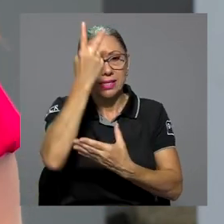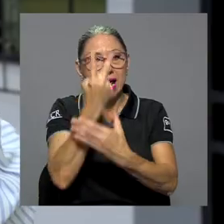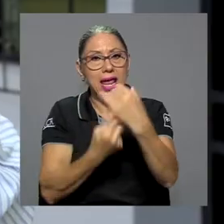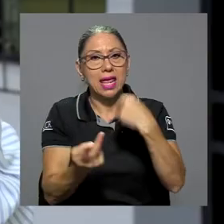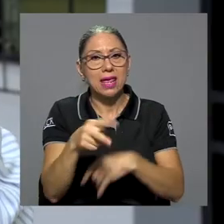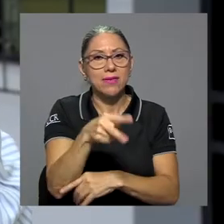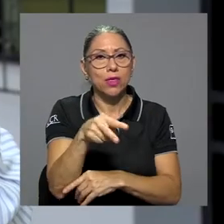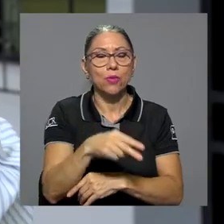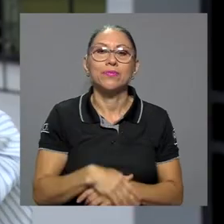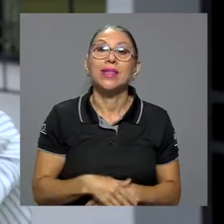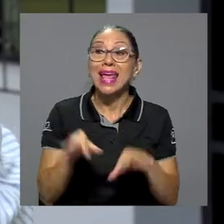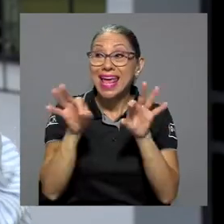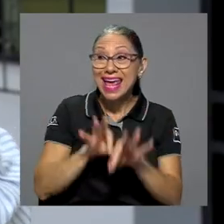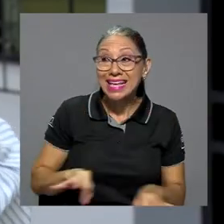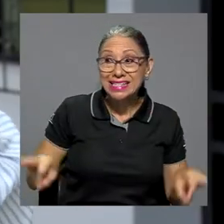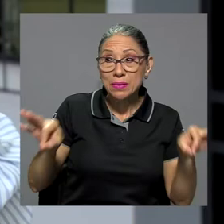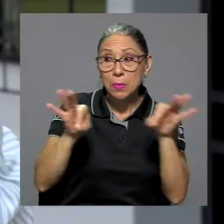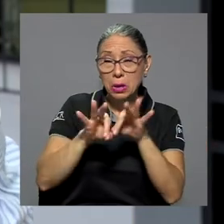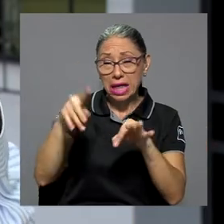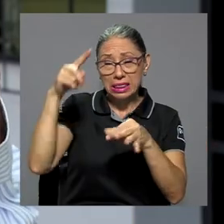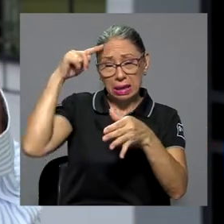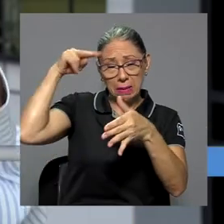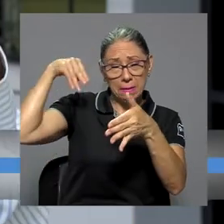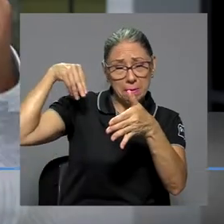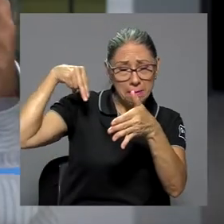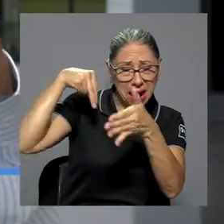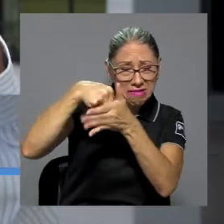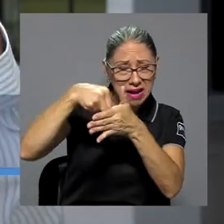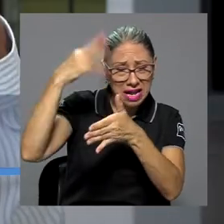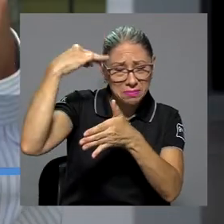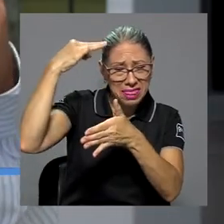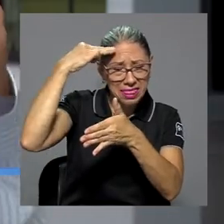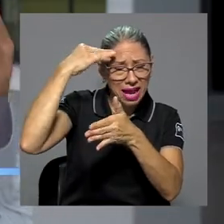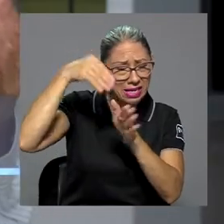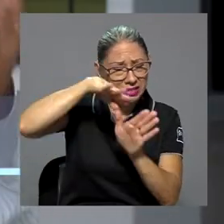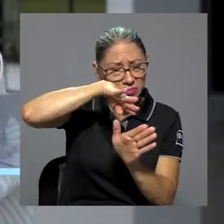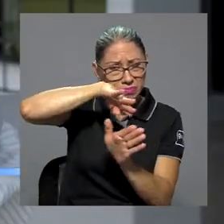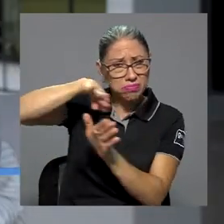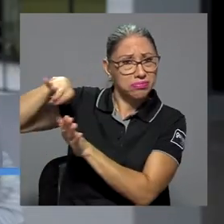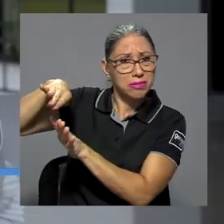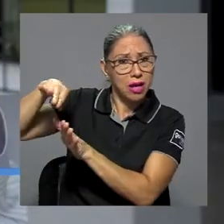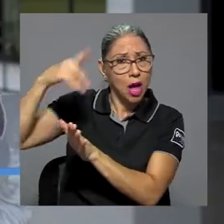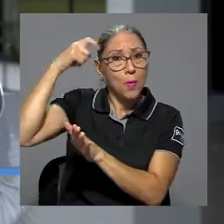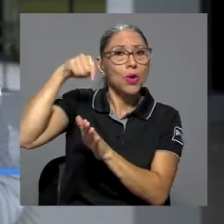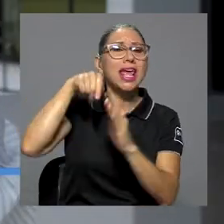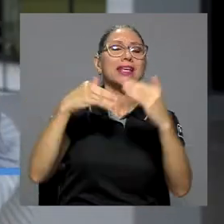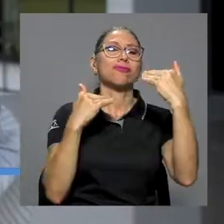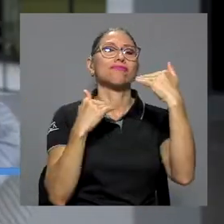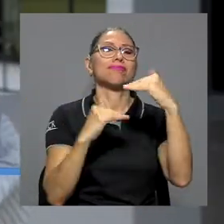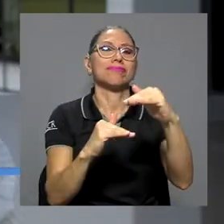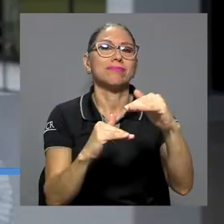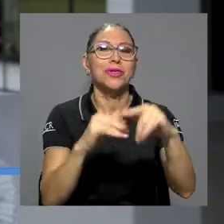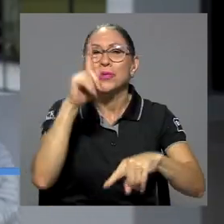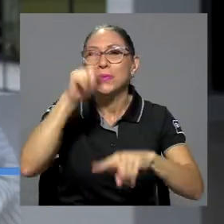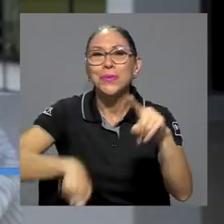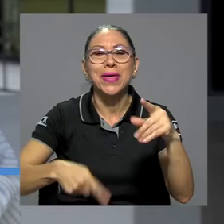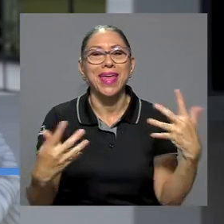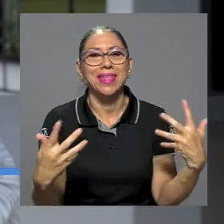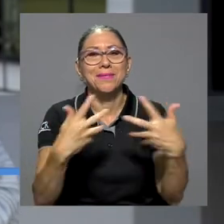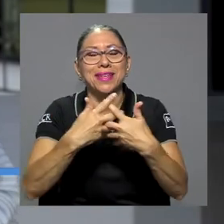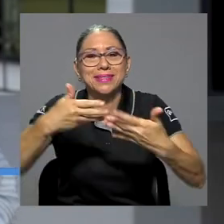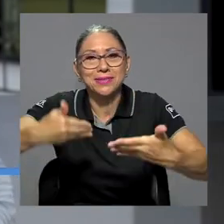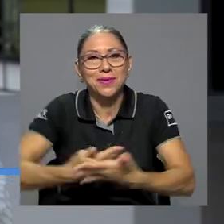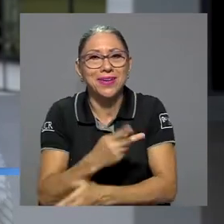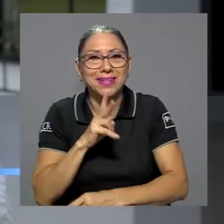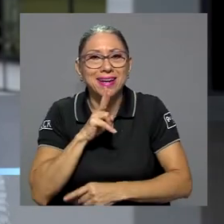híbrido. Es importante vencer las barreras mentales que obstaculizan el adaptarse a una nueva realidad. A una